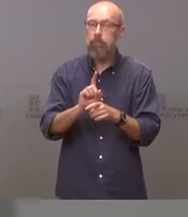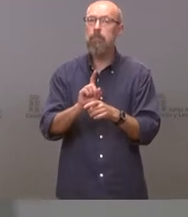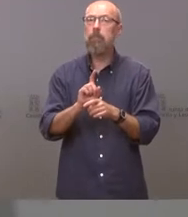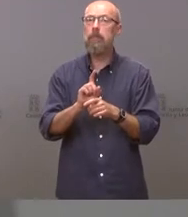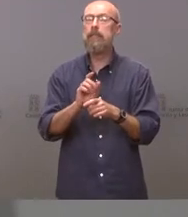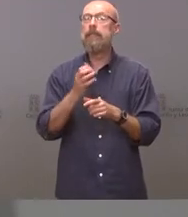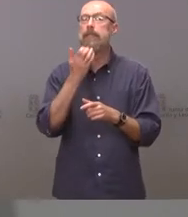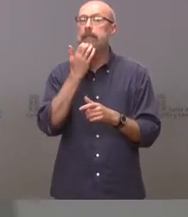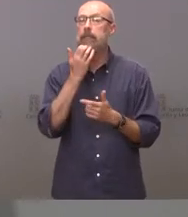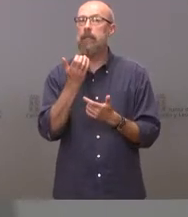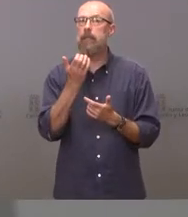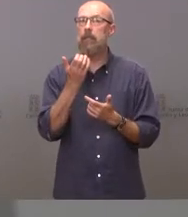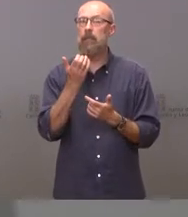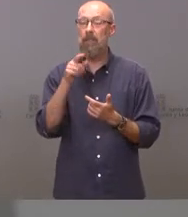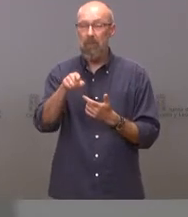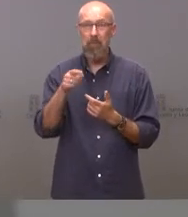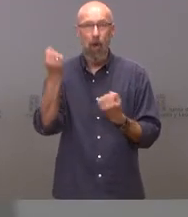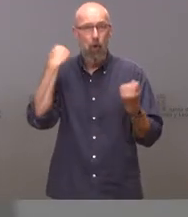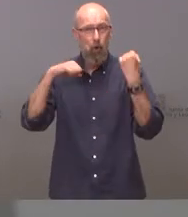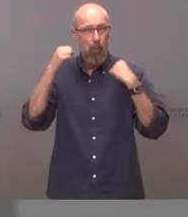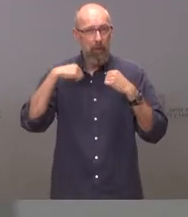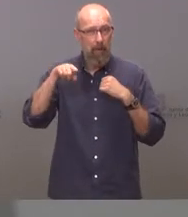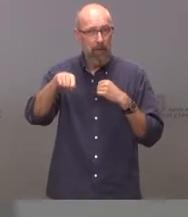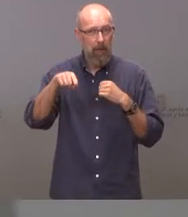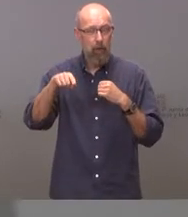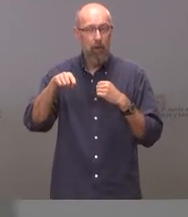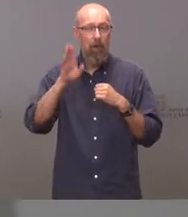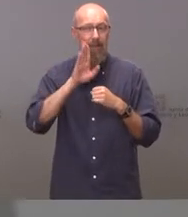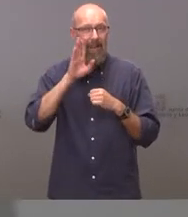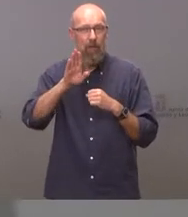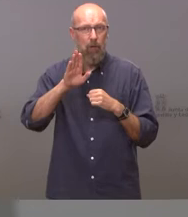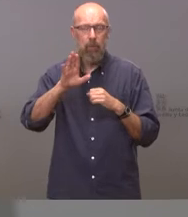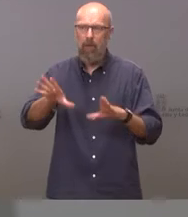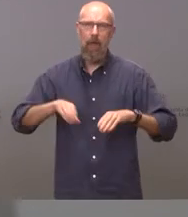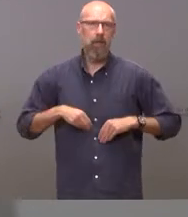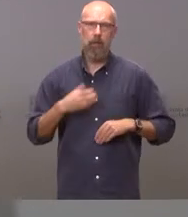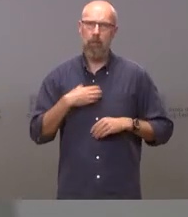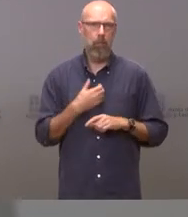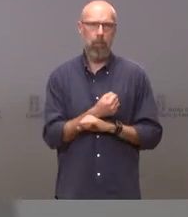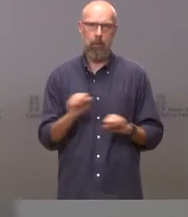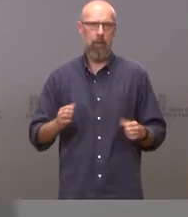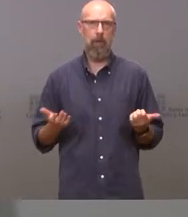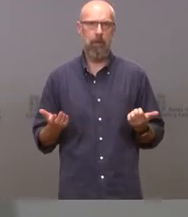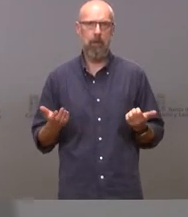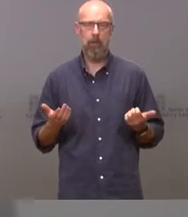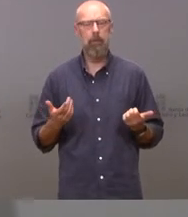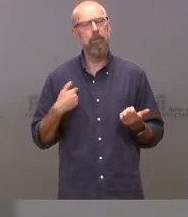admitir comportamientos que pudieran ser delictivos. Y tenemos que dejar bien claro